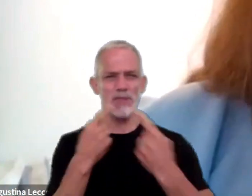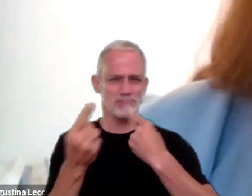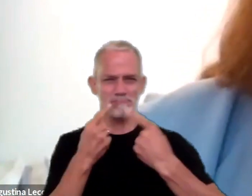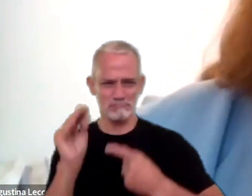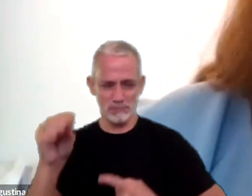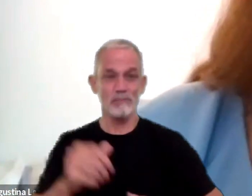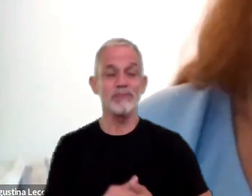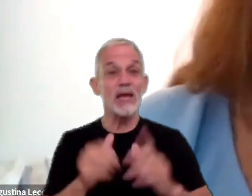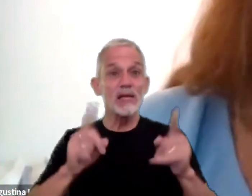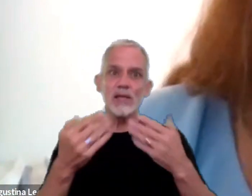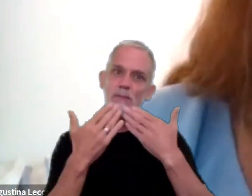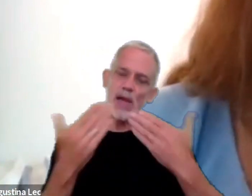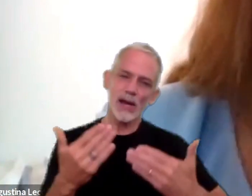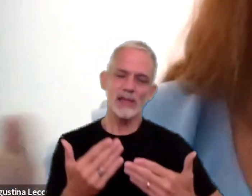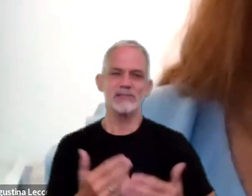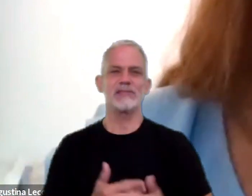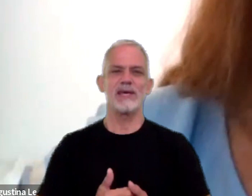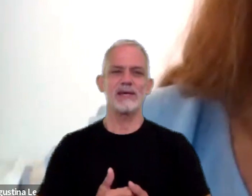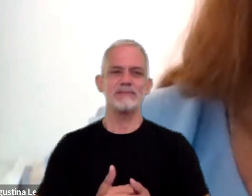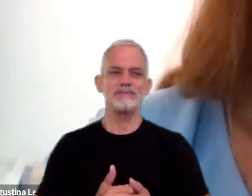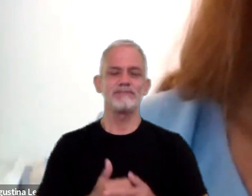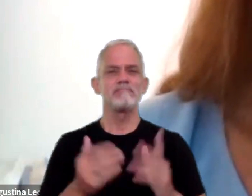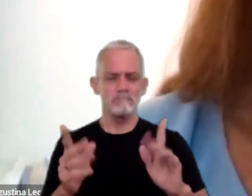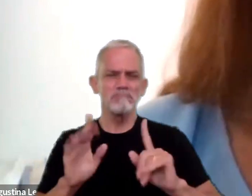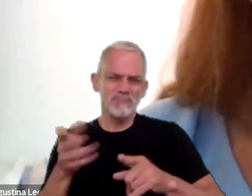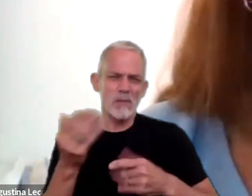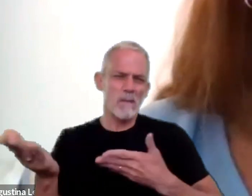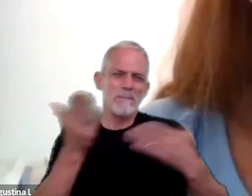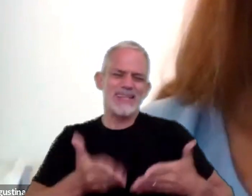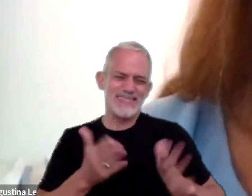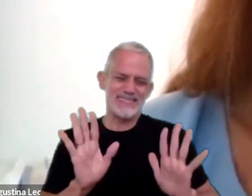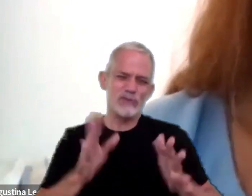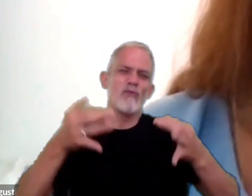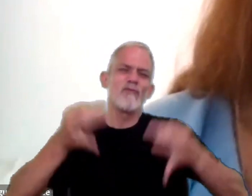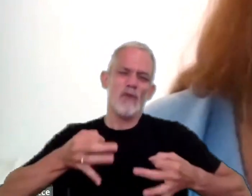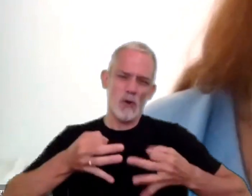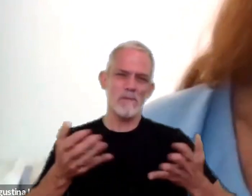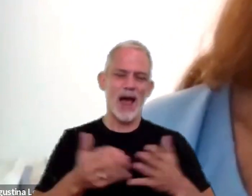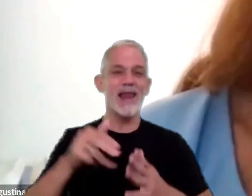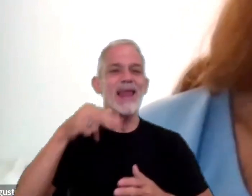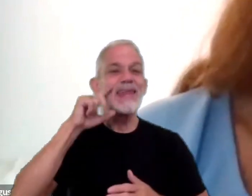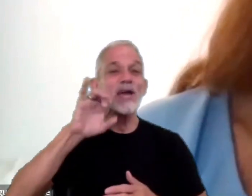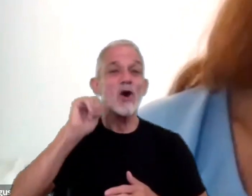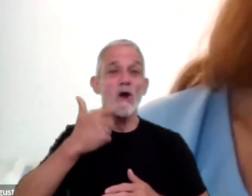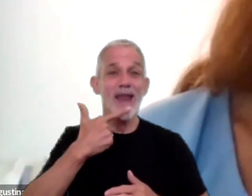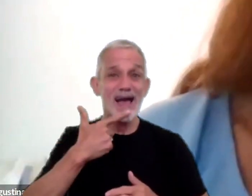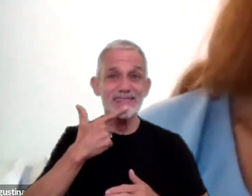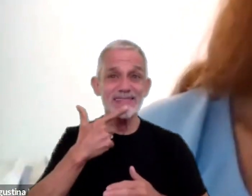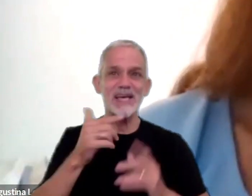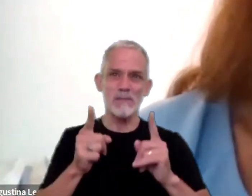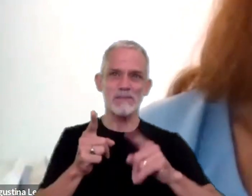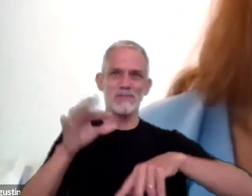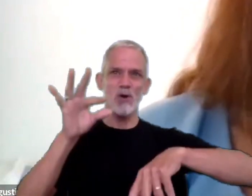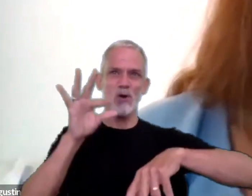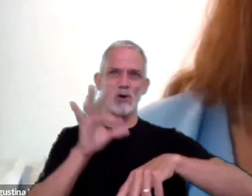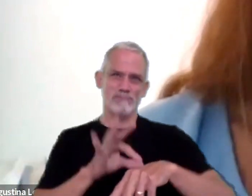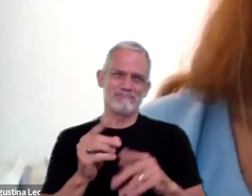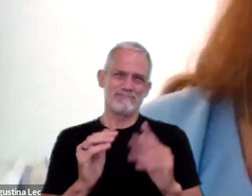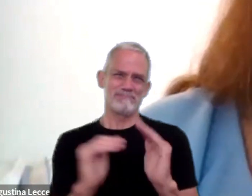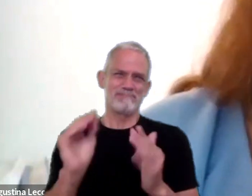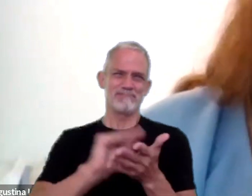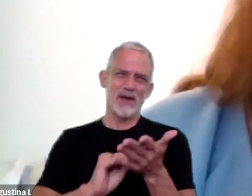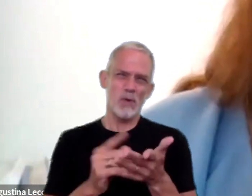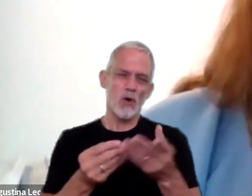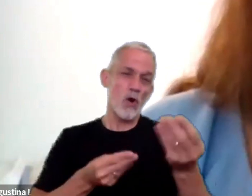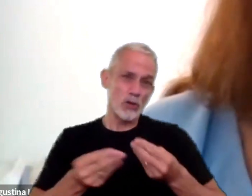Agradecerle también muchísimo, bueno, después ya voy a hacer una presentación un poco más formal, a Nicolás Lidberg, el doctor, quien nos va a acompañar